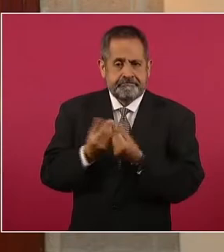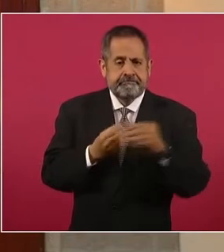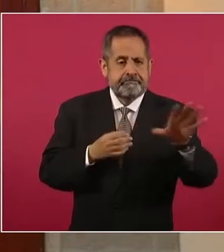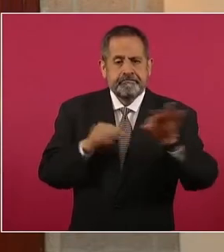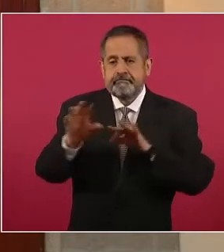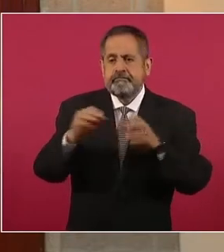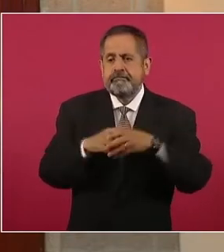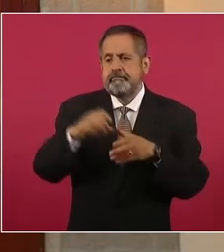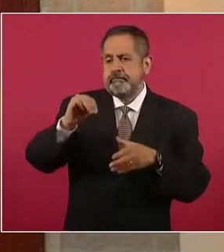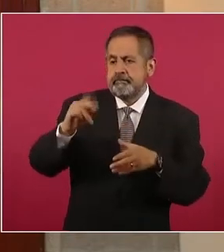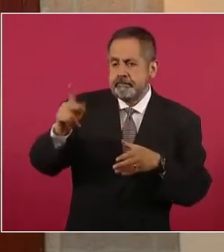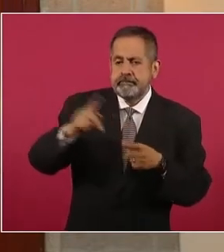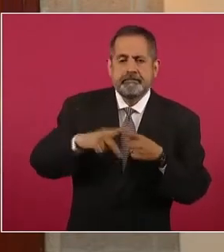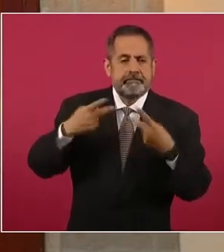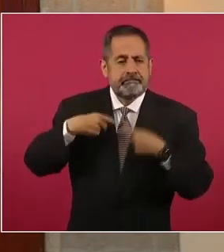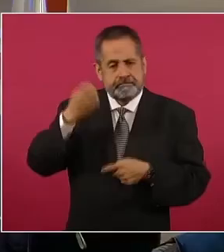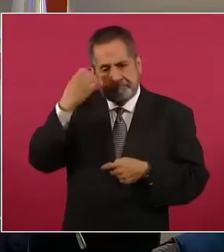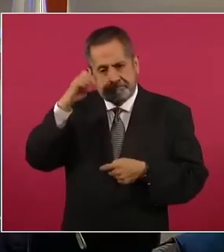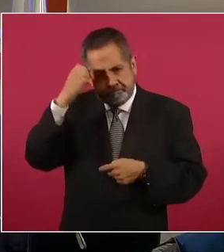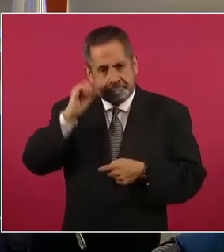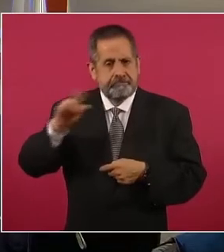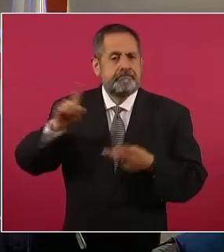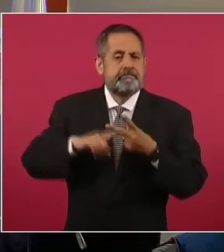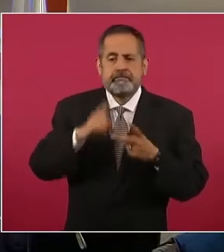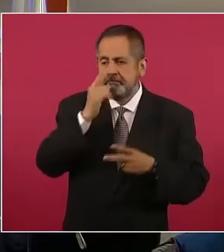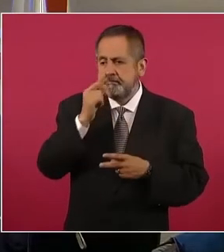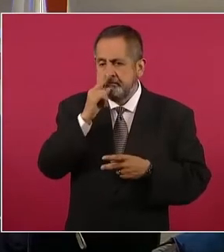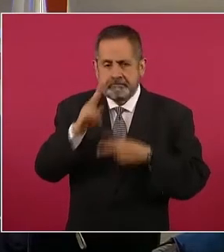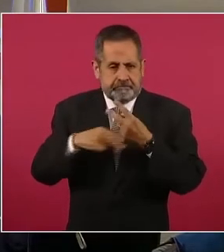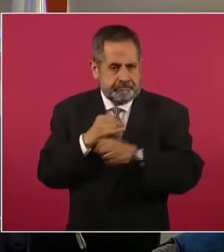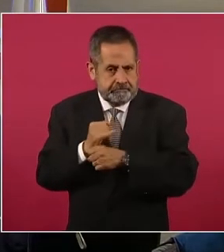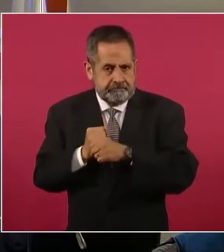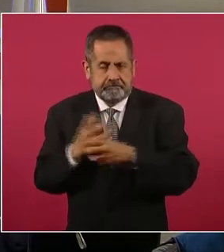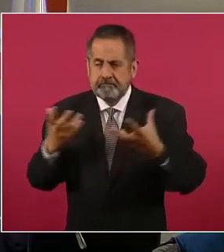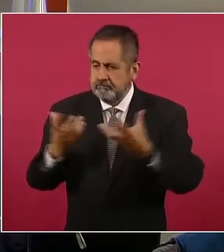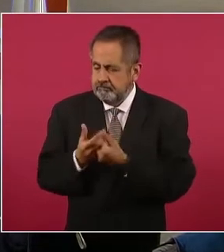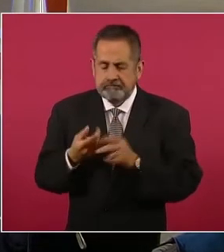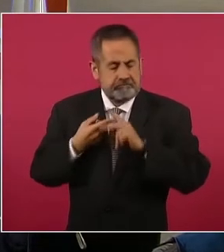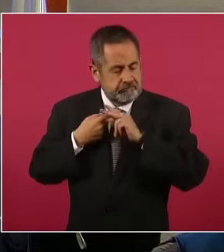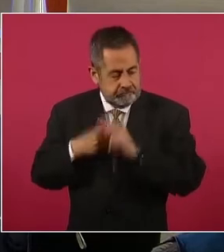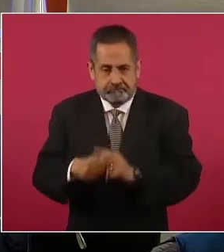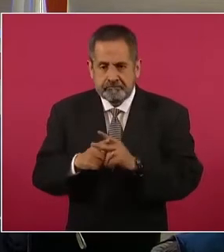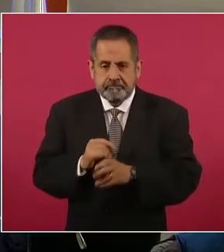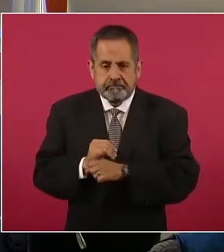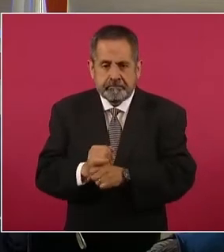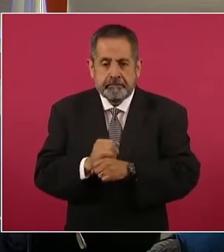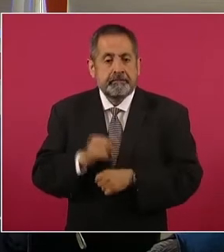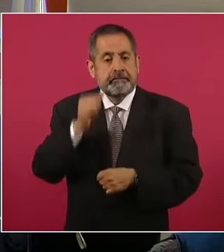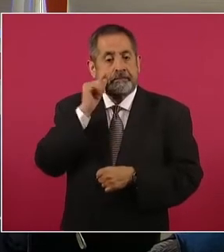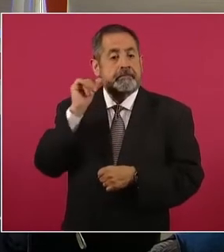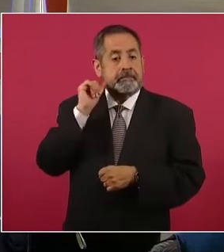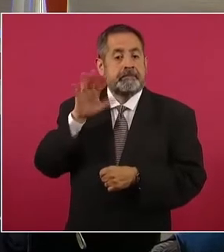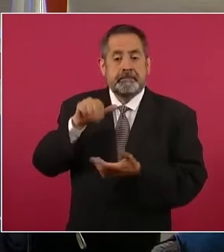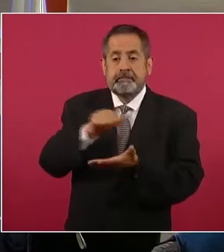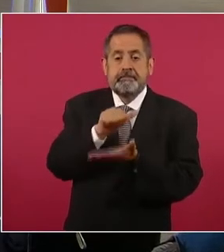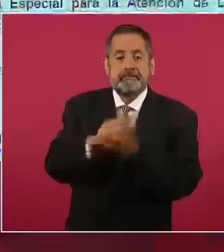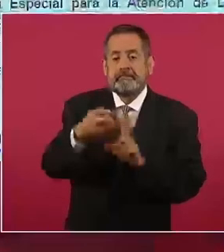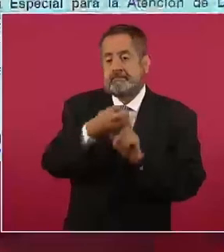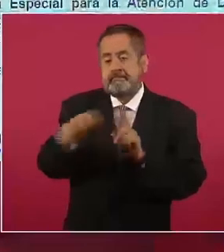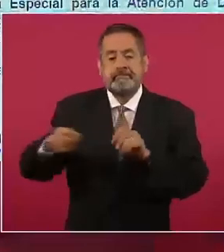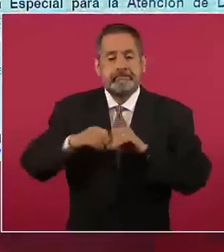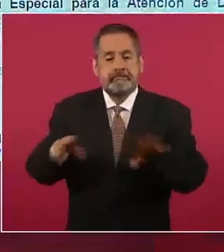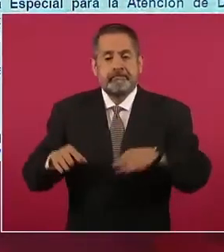públicos, peritos y policías investigadores. También ya el día de ayer se giró oficio por parte de la FGR